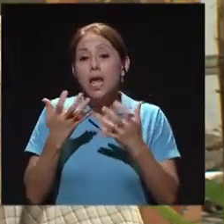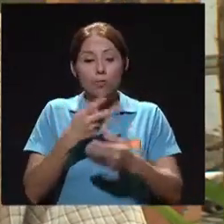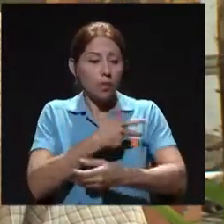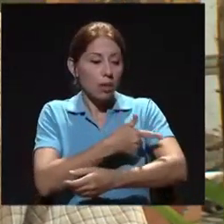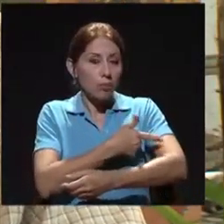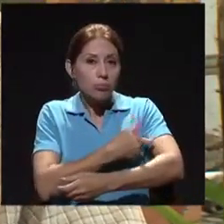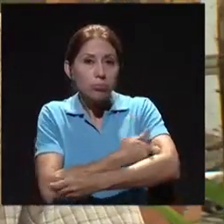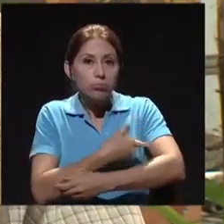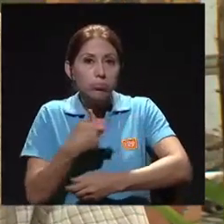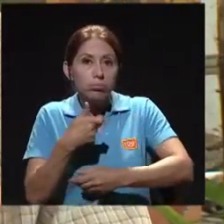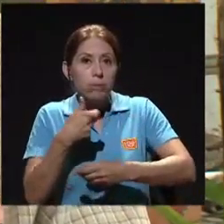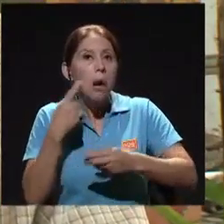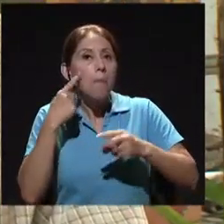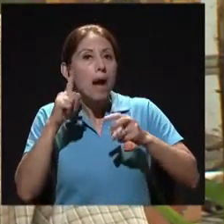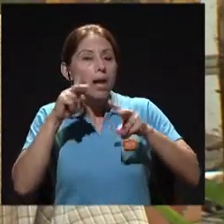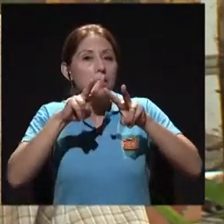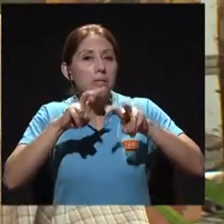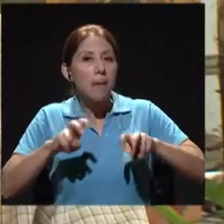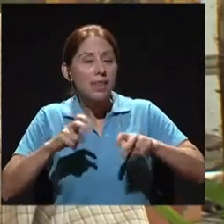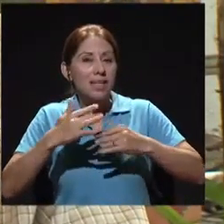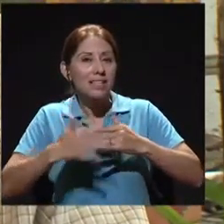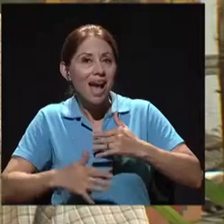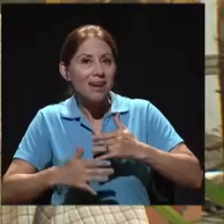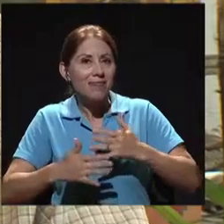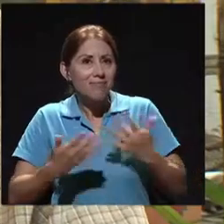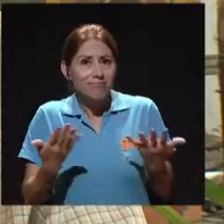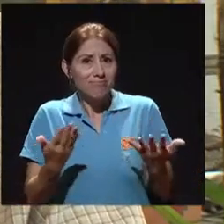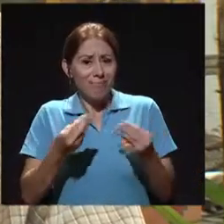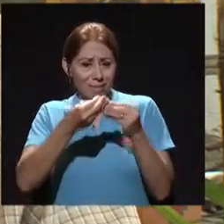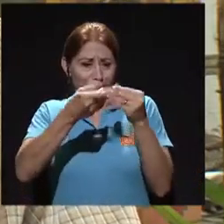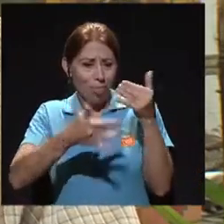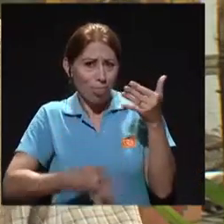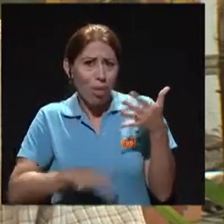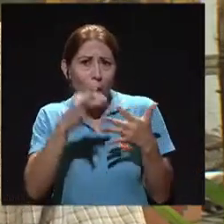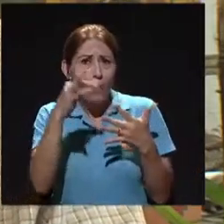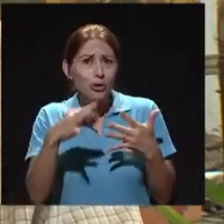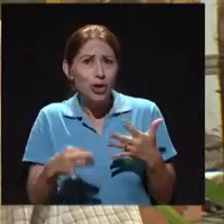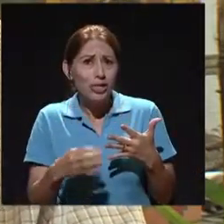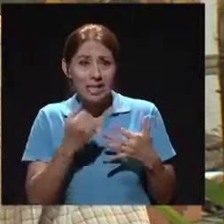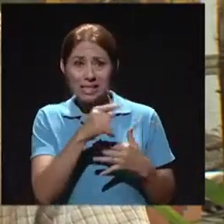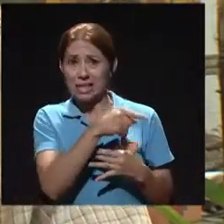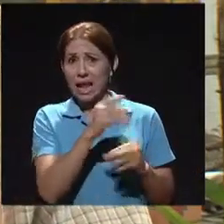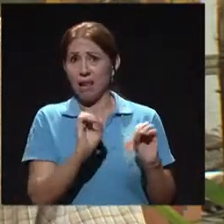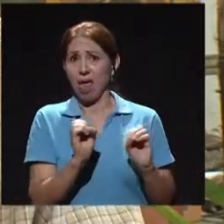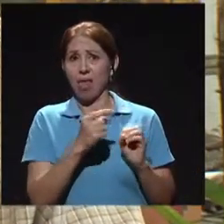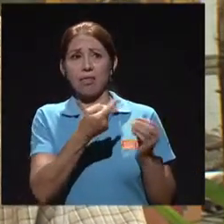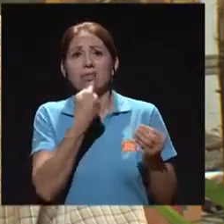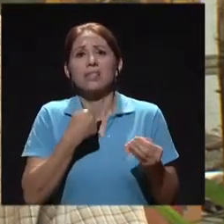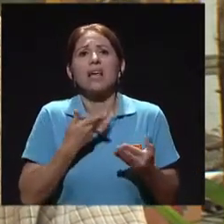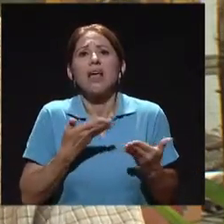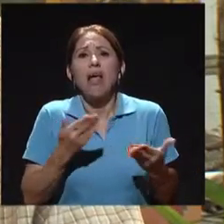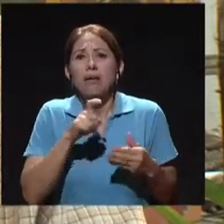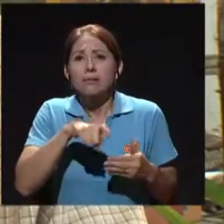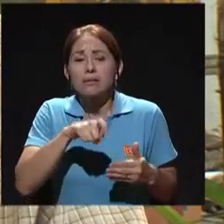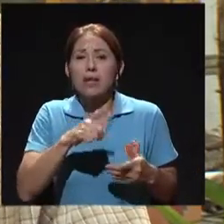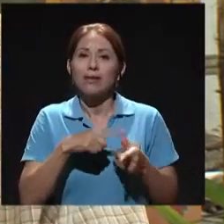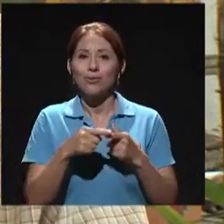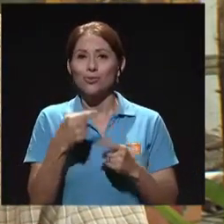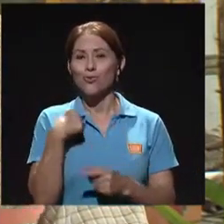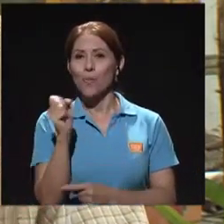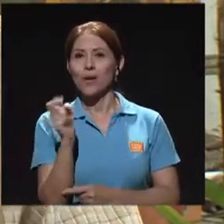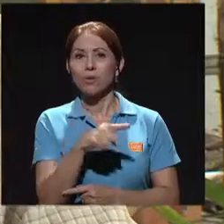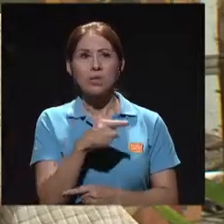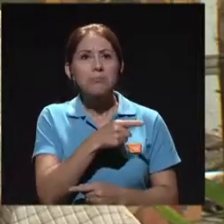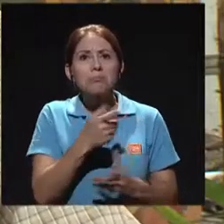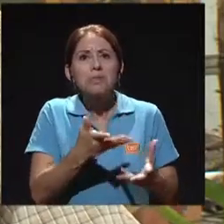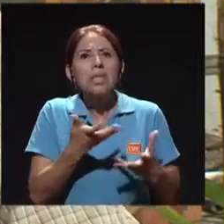sangre? Si no viene con el... La indicación. Con las indicaciones médicas de qué es, entonces uno pregunta. ¿Verdad? Bueno, ¿qué es lo que quiere?